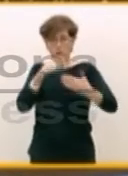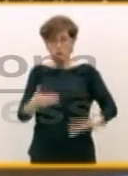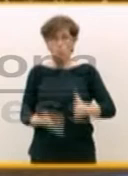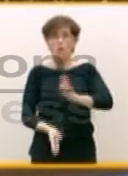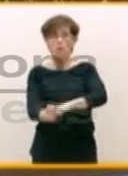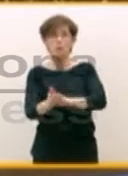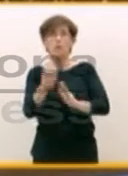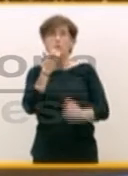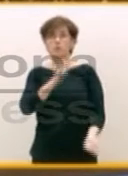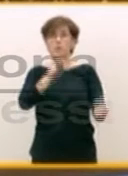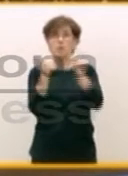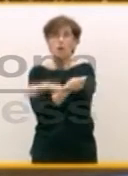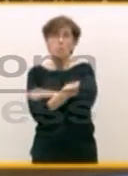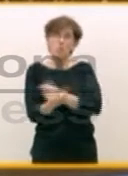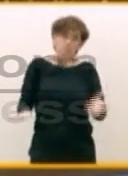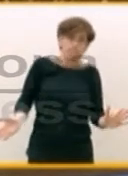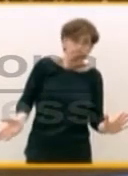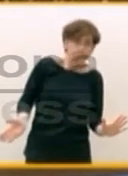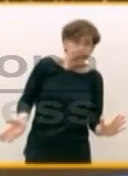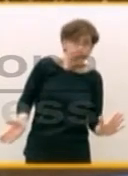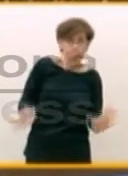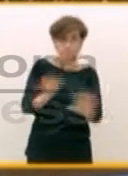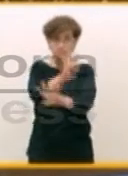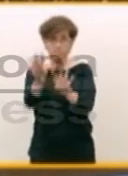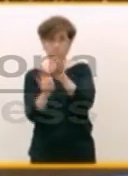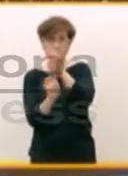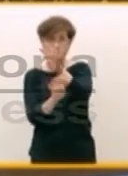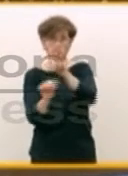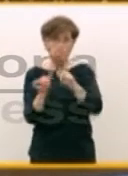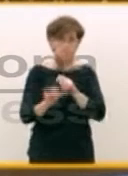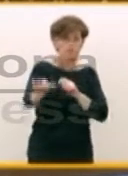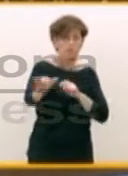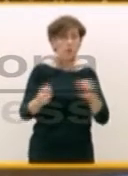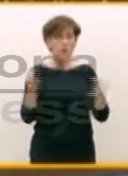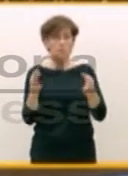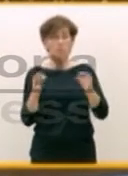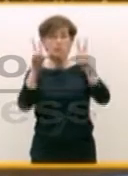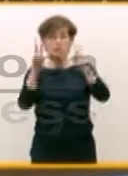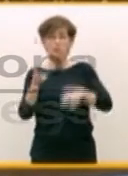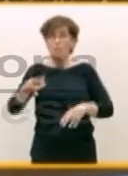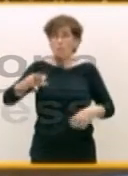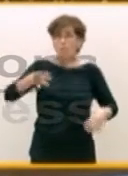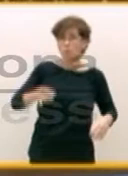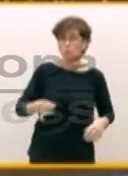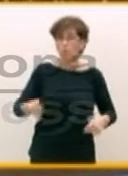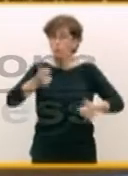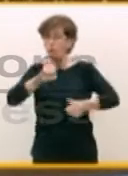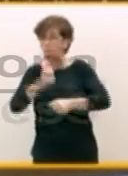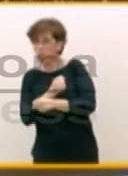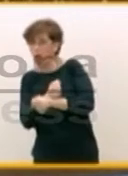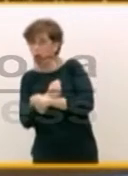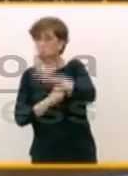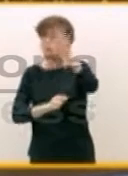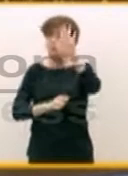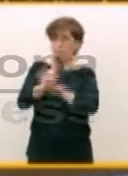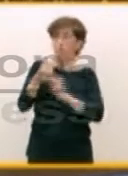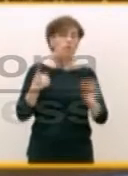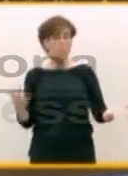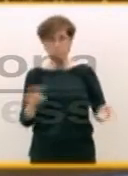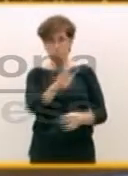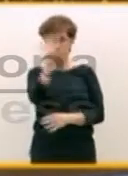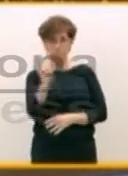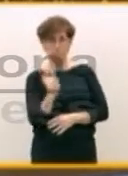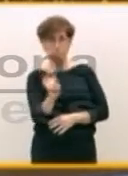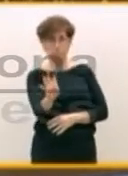económica, pues mire usted, ya no sé yo qué puede pasar ni con la deuda pública, ni con el empleo, ni con el crecimiento económico en nuestro país. Muchas